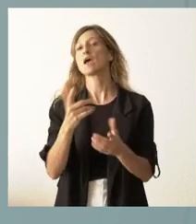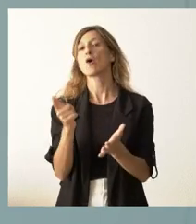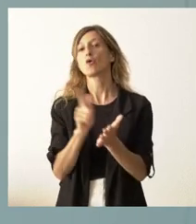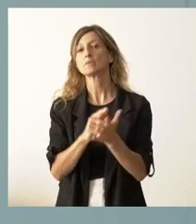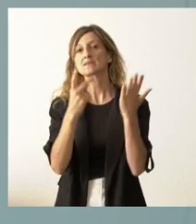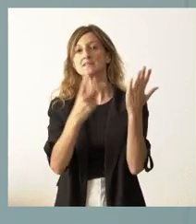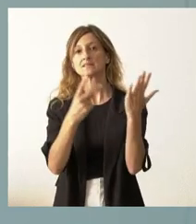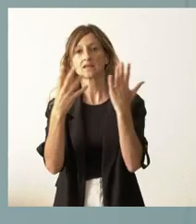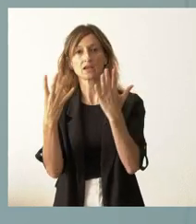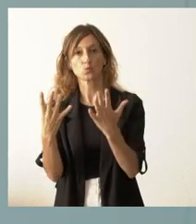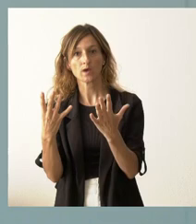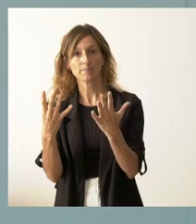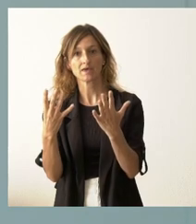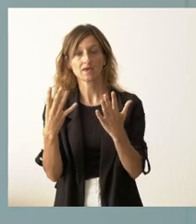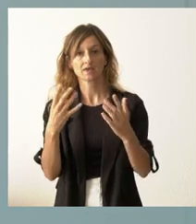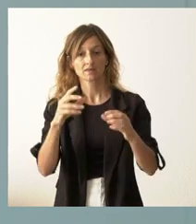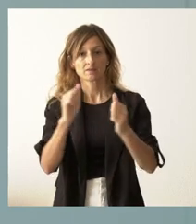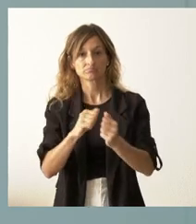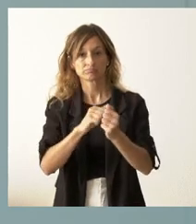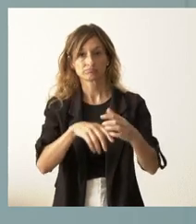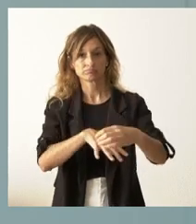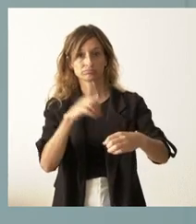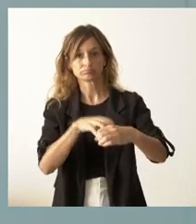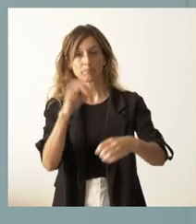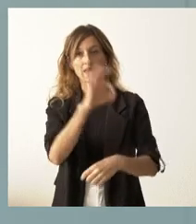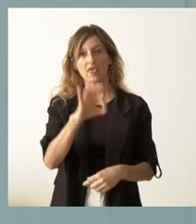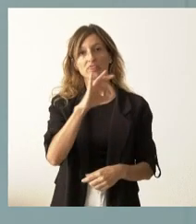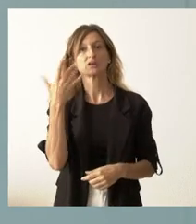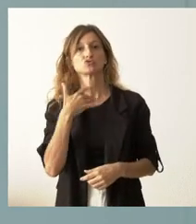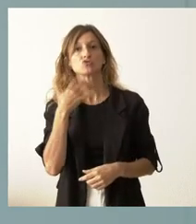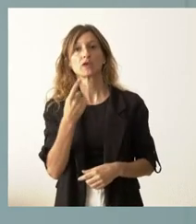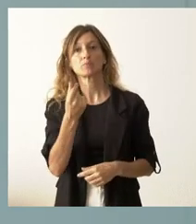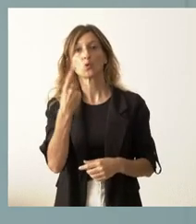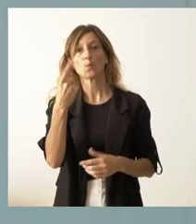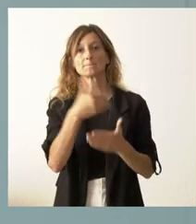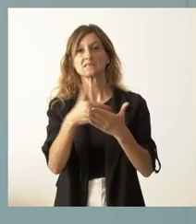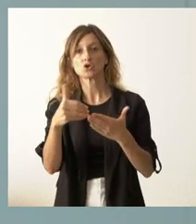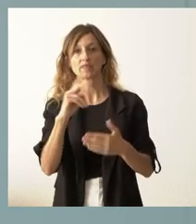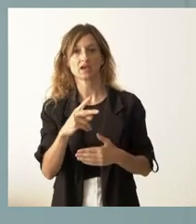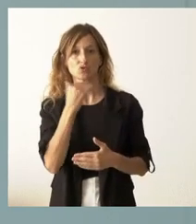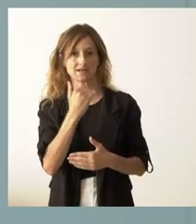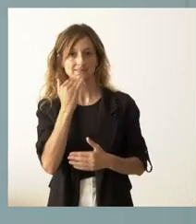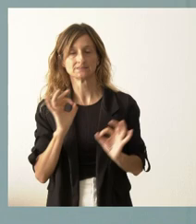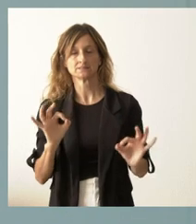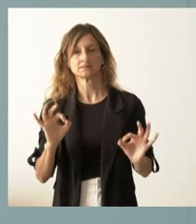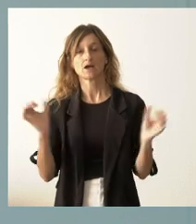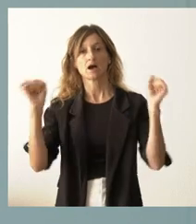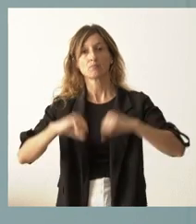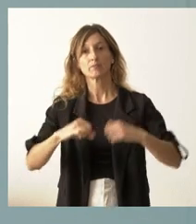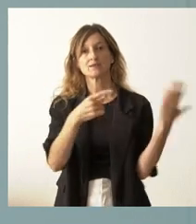79 escombreras en Palencia y Soria, por un importe de casi un millón de euros, y se aprueban